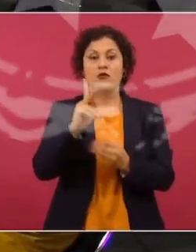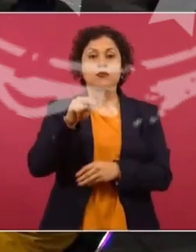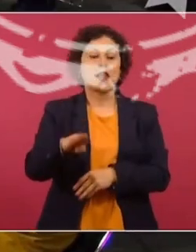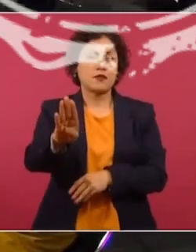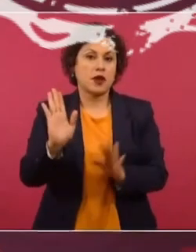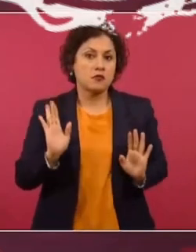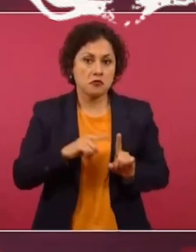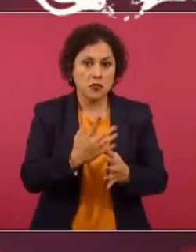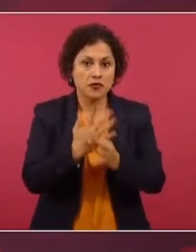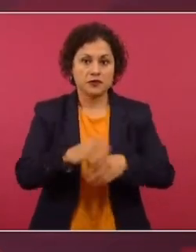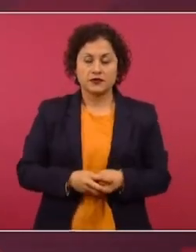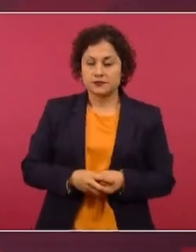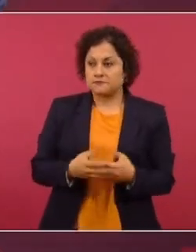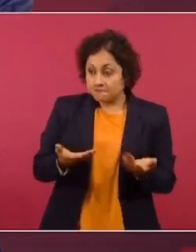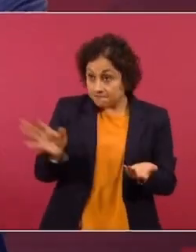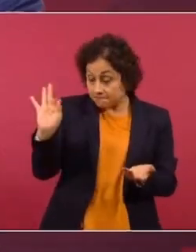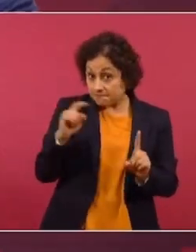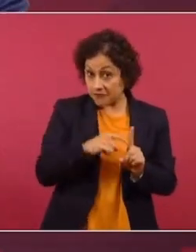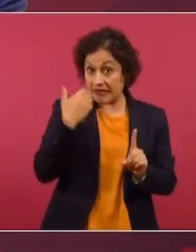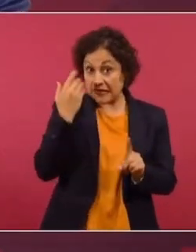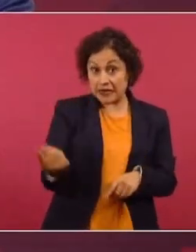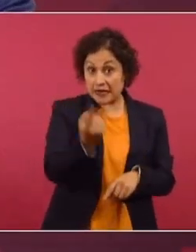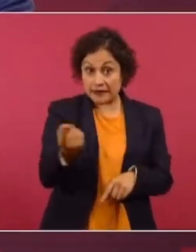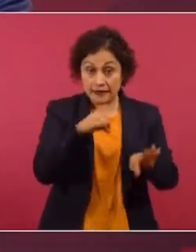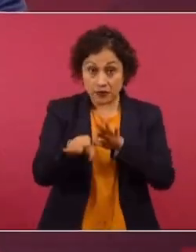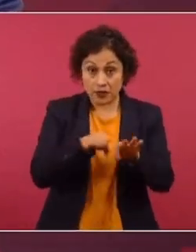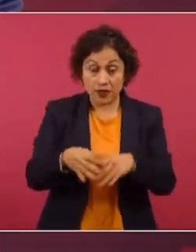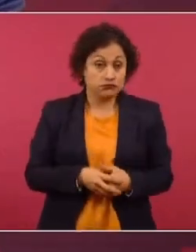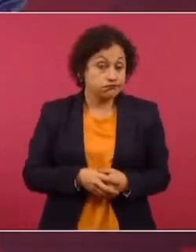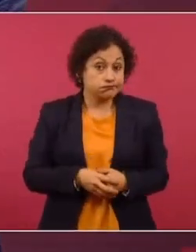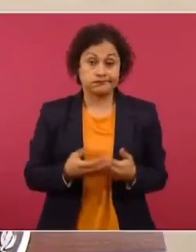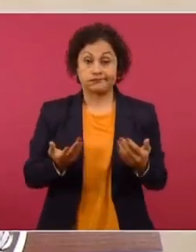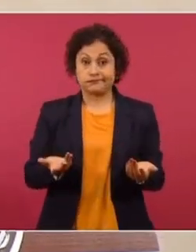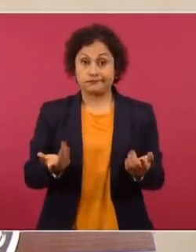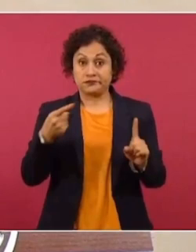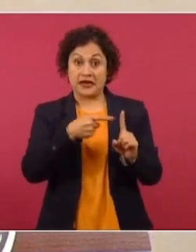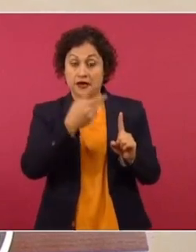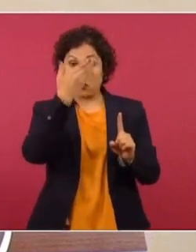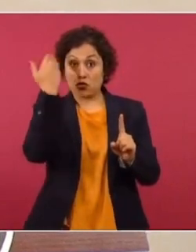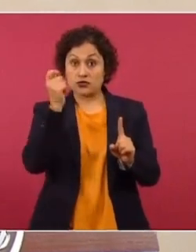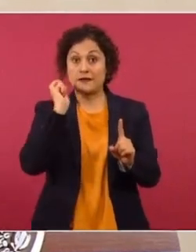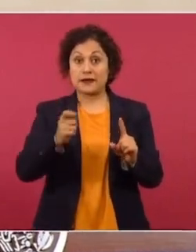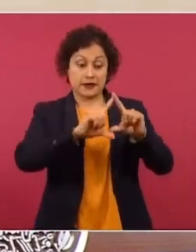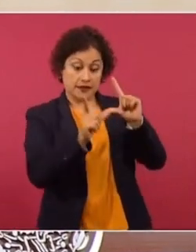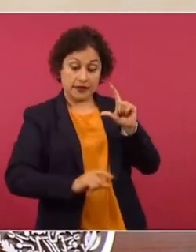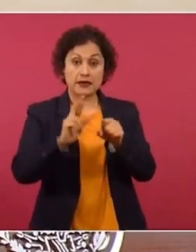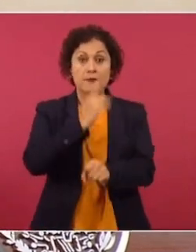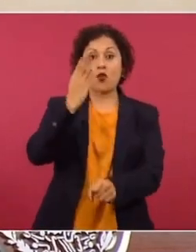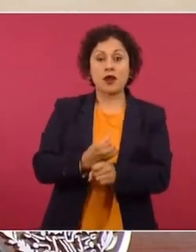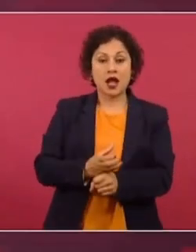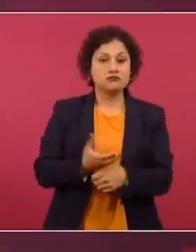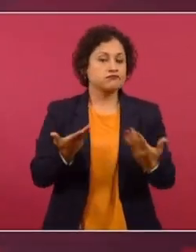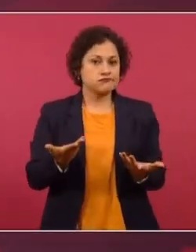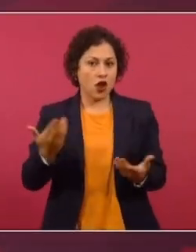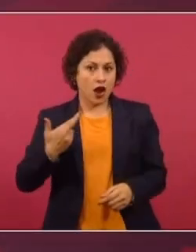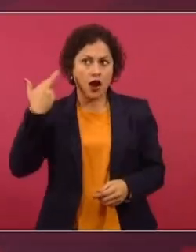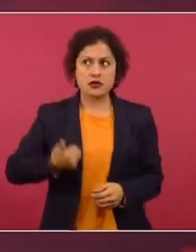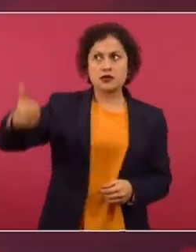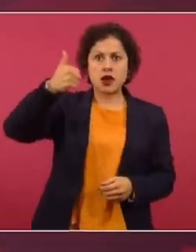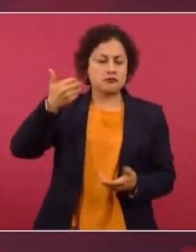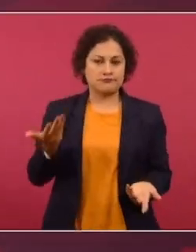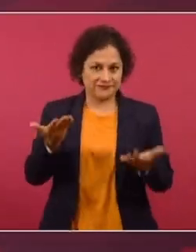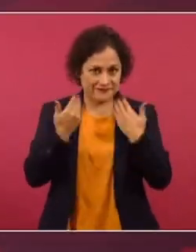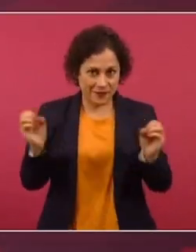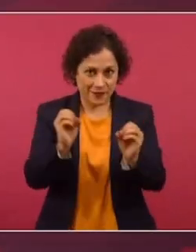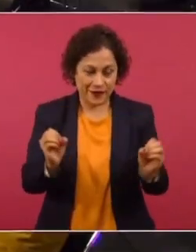A lo mejor quiere tener empleo de manera vitalicia. Se le olvida que vivimos en una república, no en una monarquía. Si se hace una